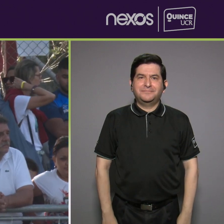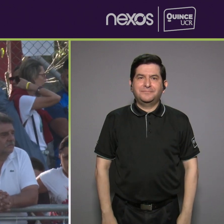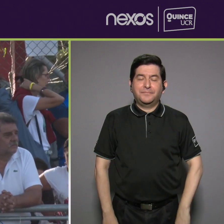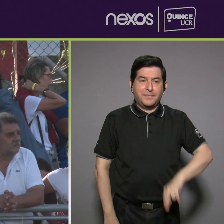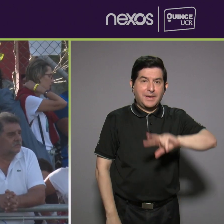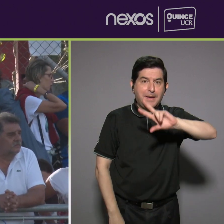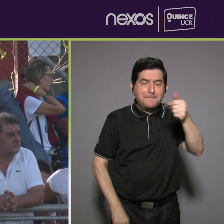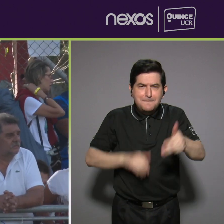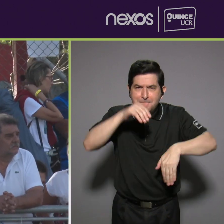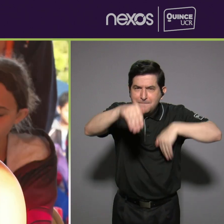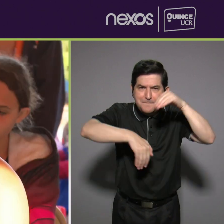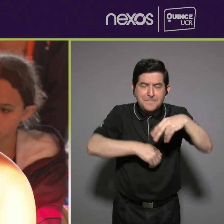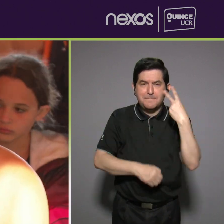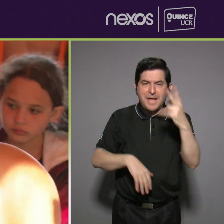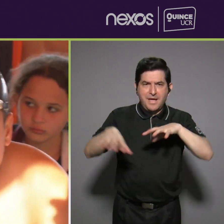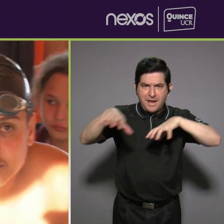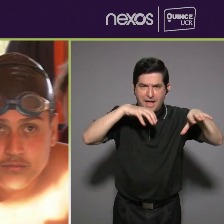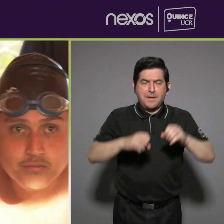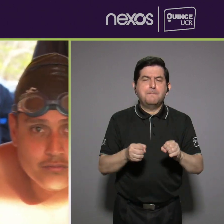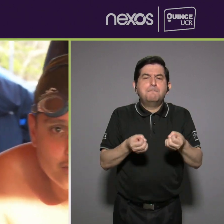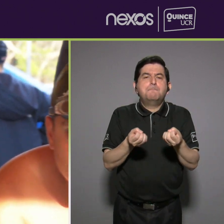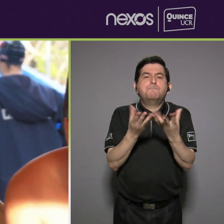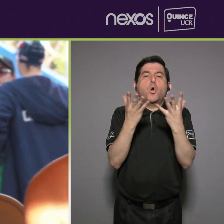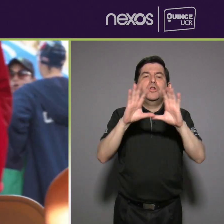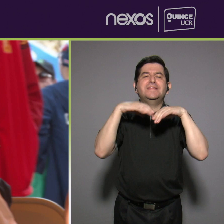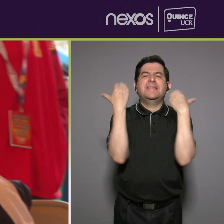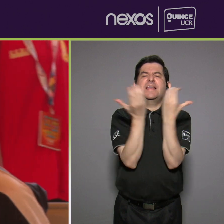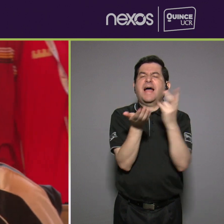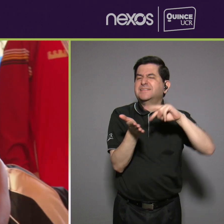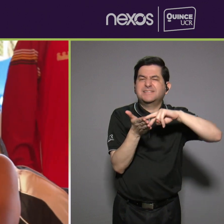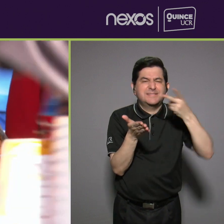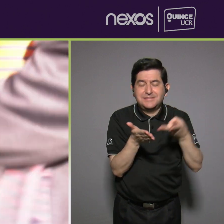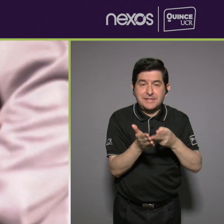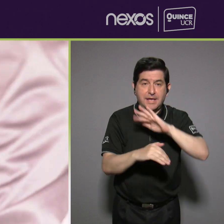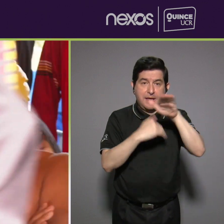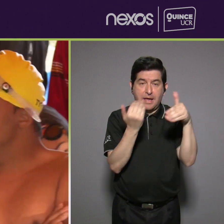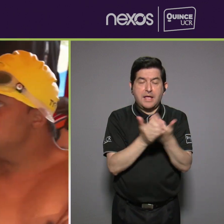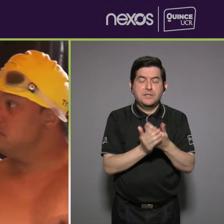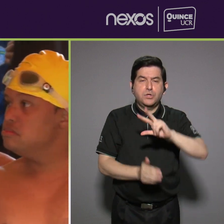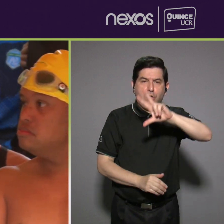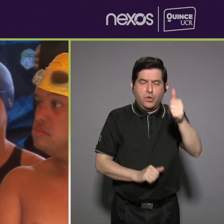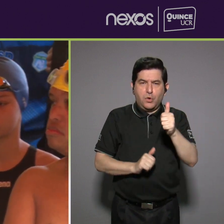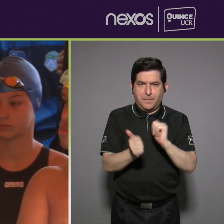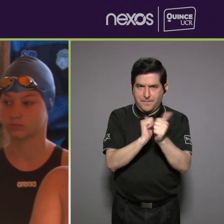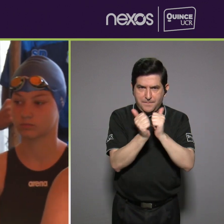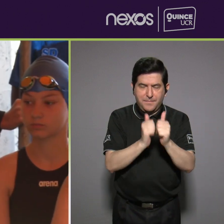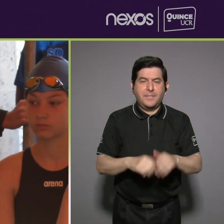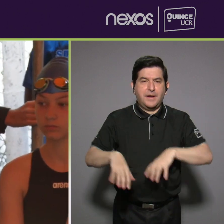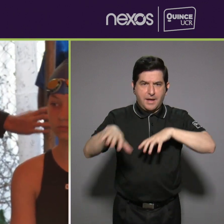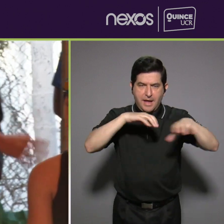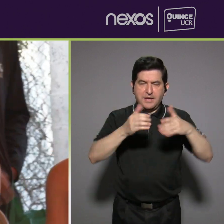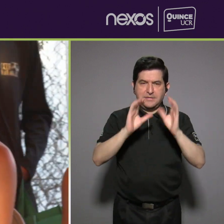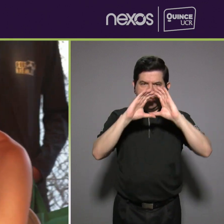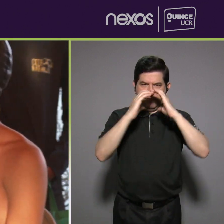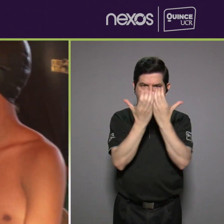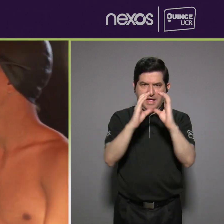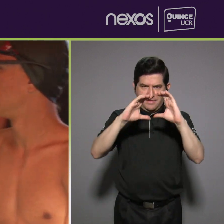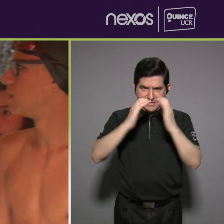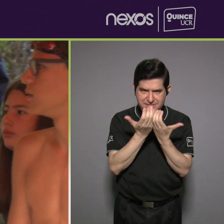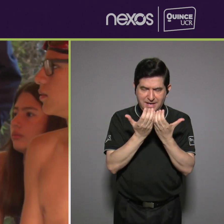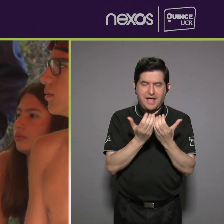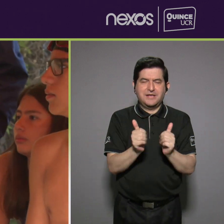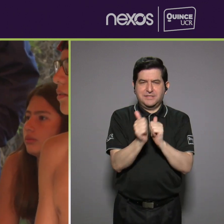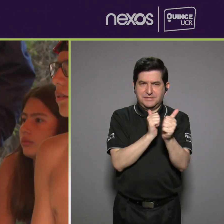paranatación pudimos presenciar eventos multiclase. ¿Qué significa esto? Como en todo el paradeporte, los eventos se dividen por clases